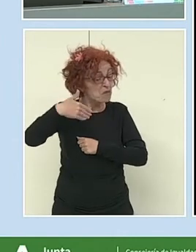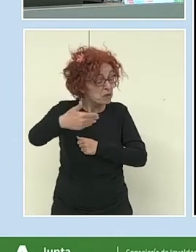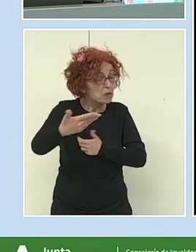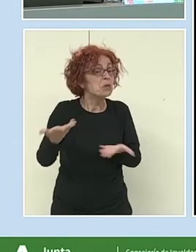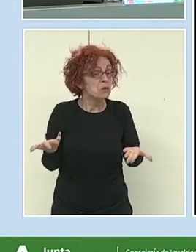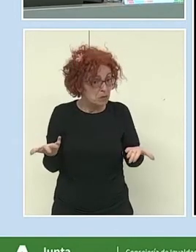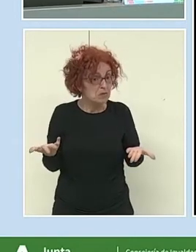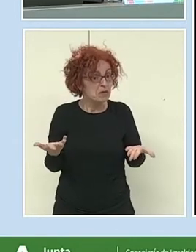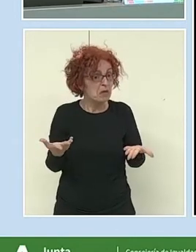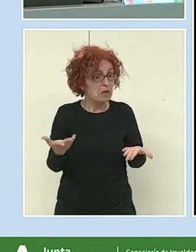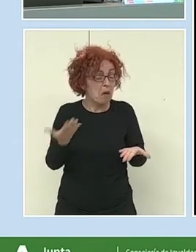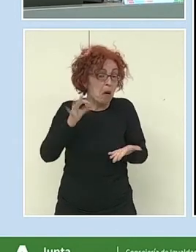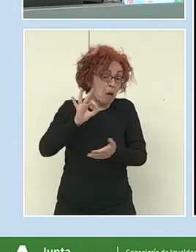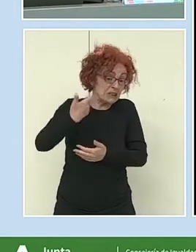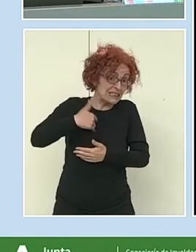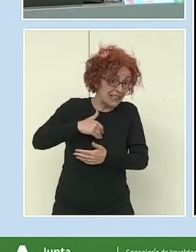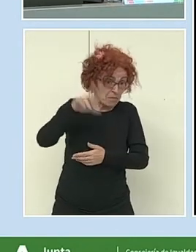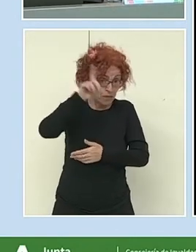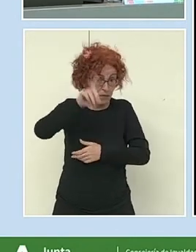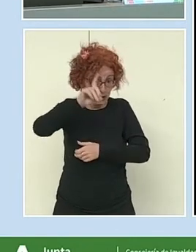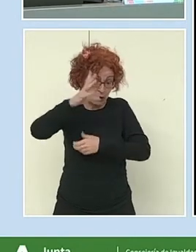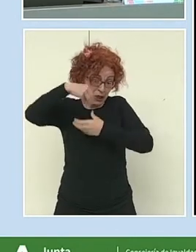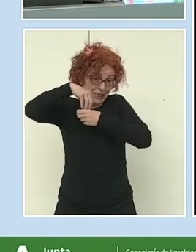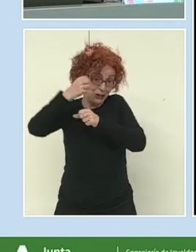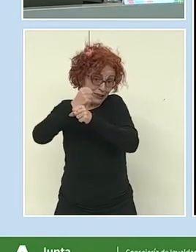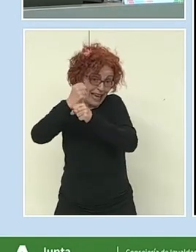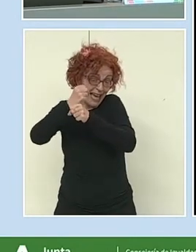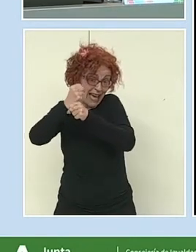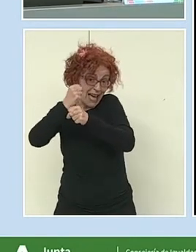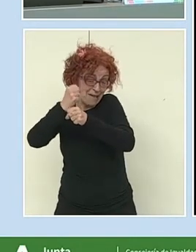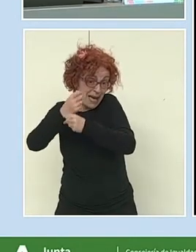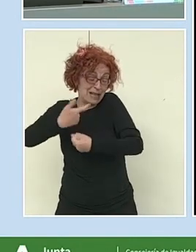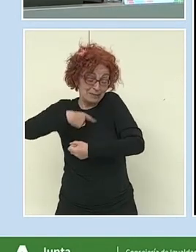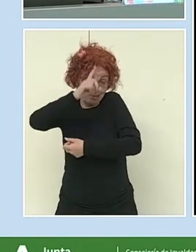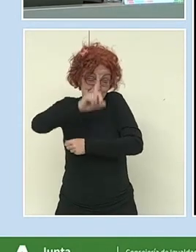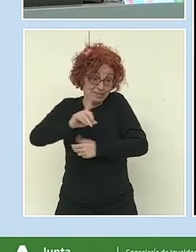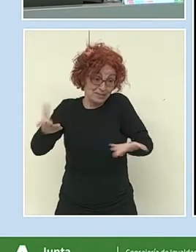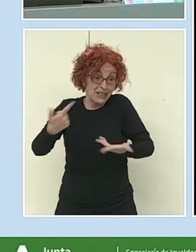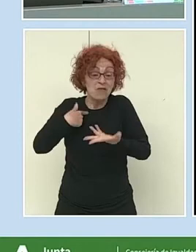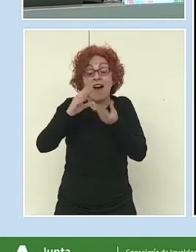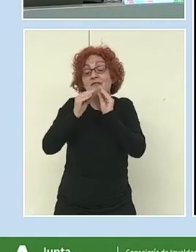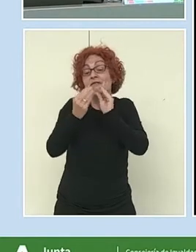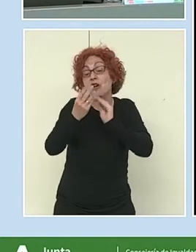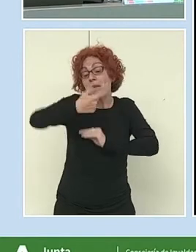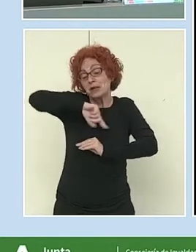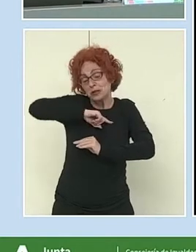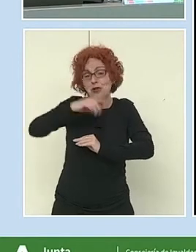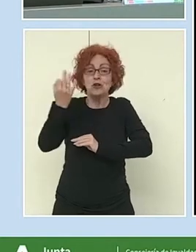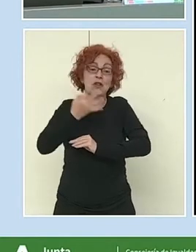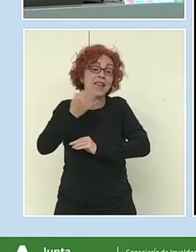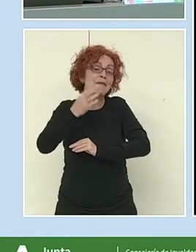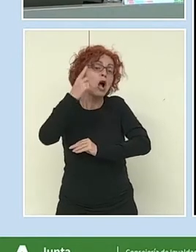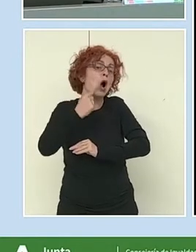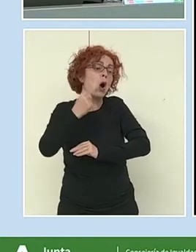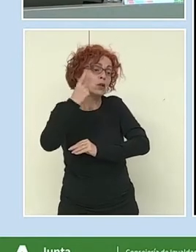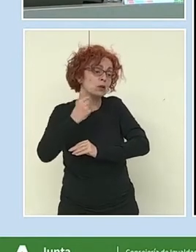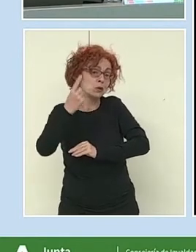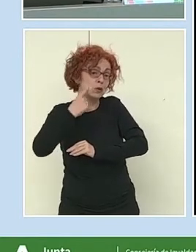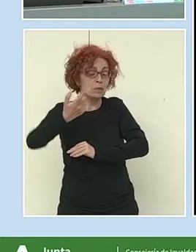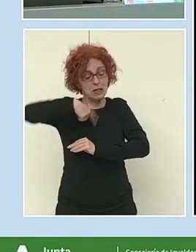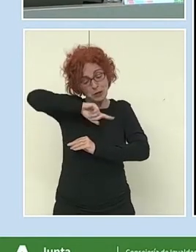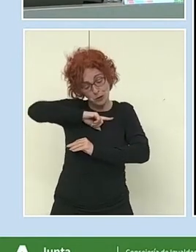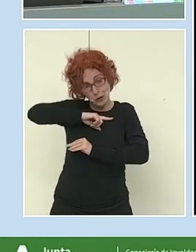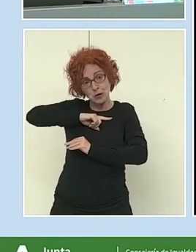¿no? Aunque ya lo son. Es una manera de ir actualizándose en el proceso de enseñanza